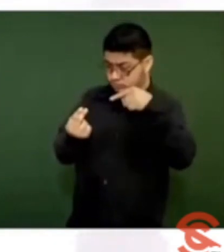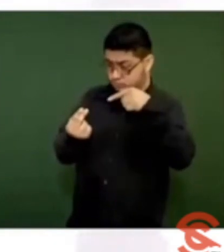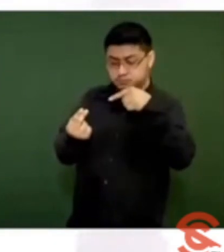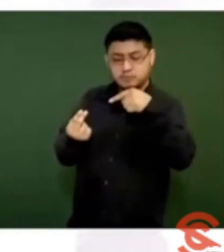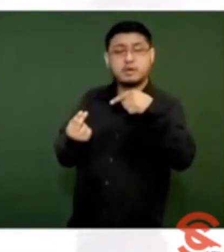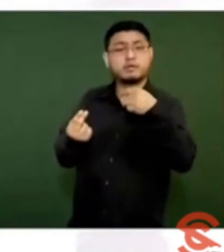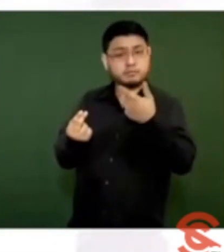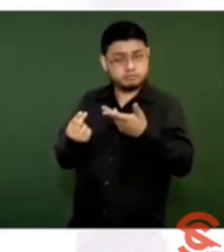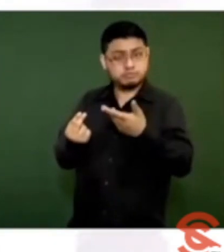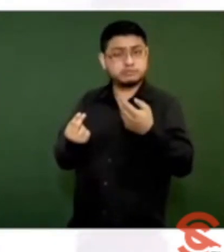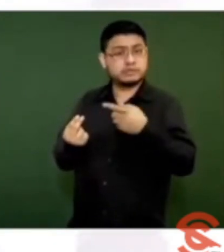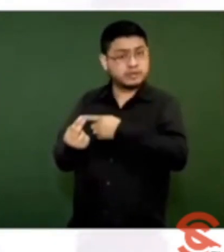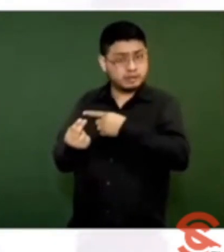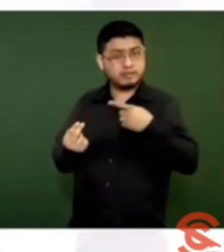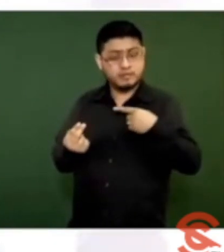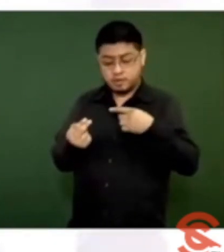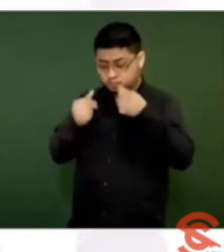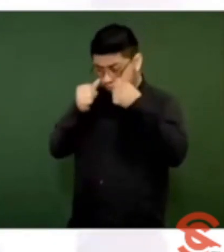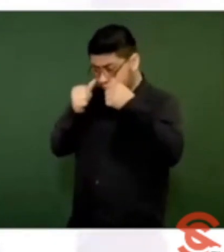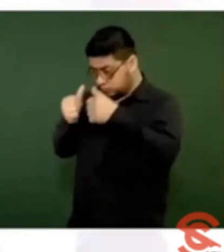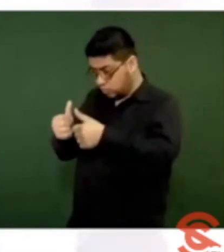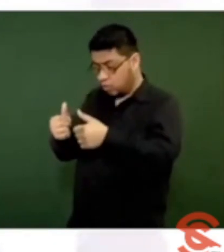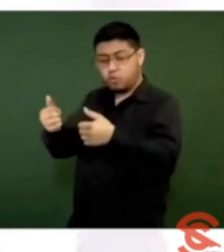especial a los jóvenes.